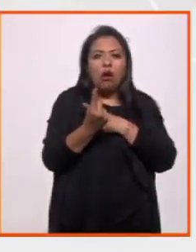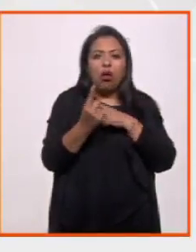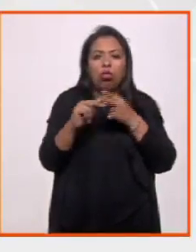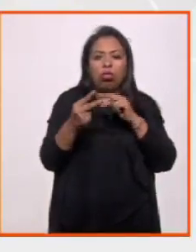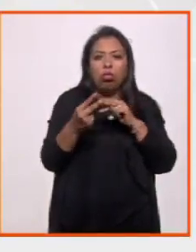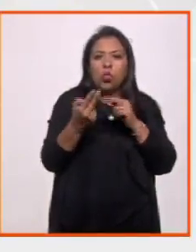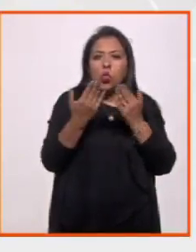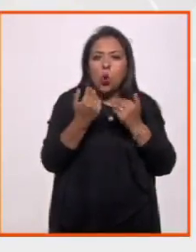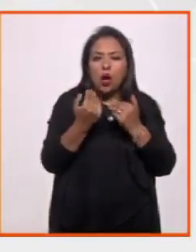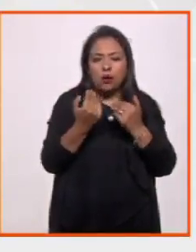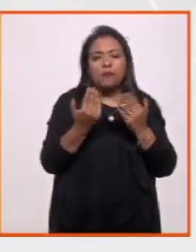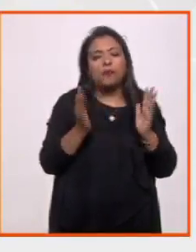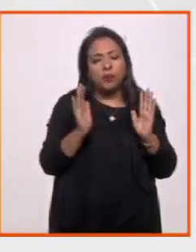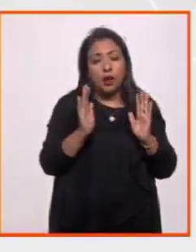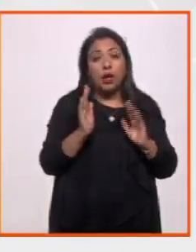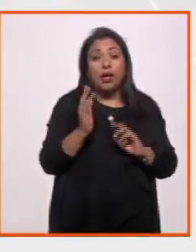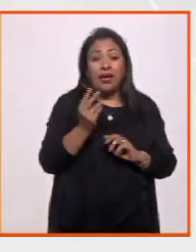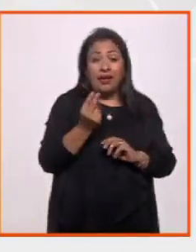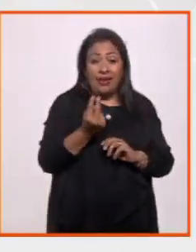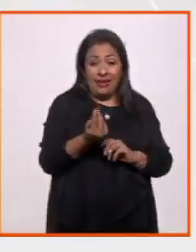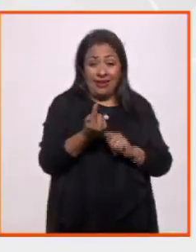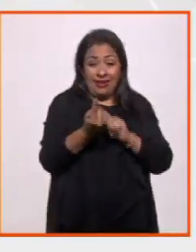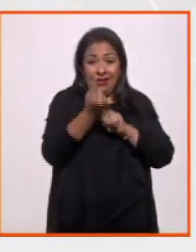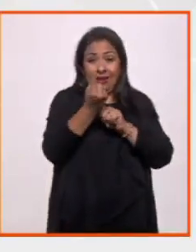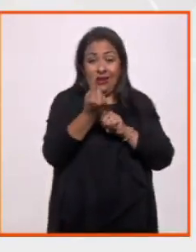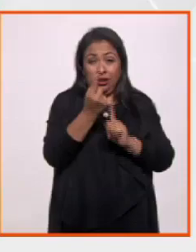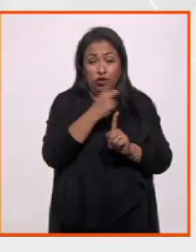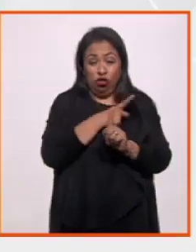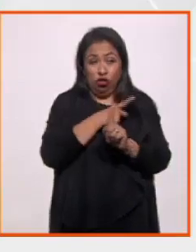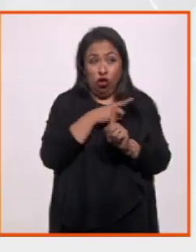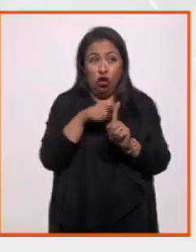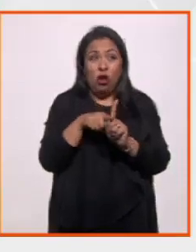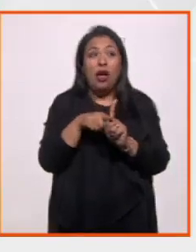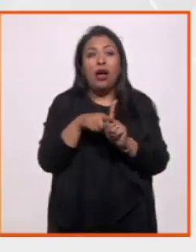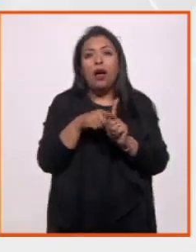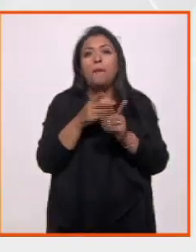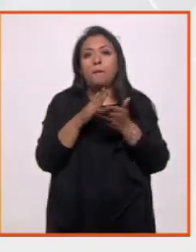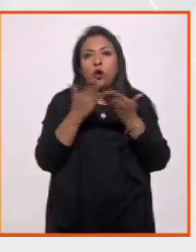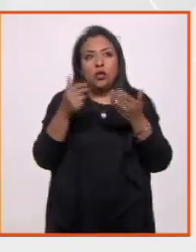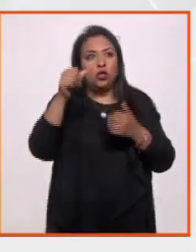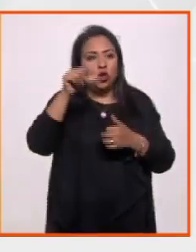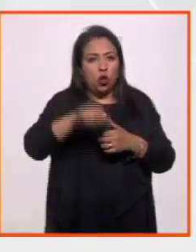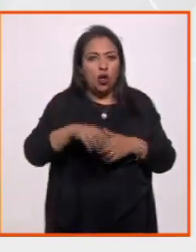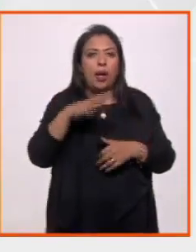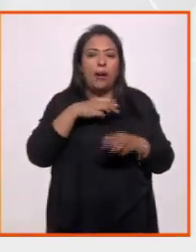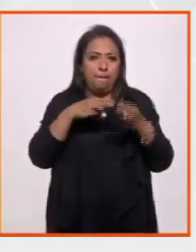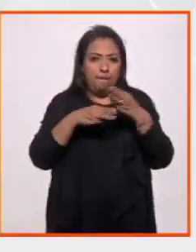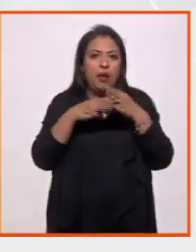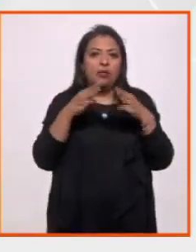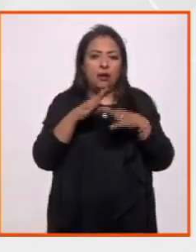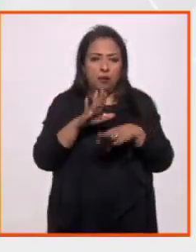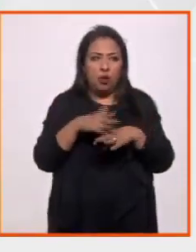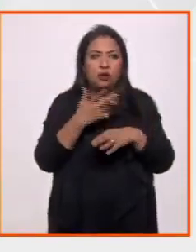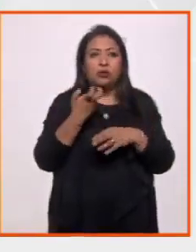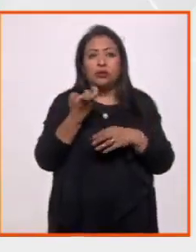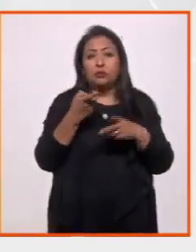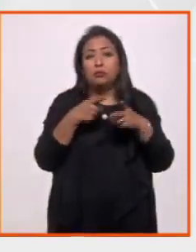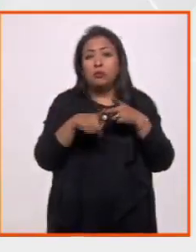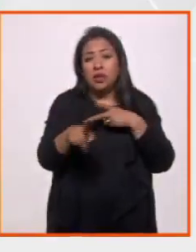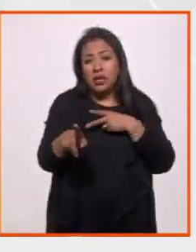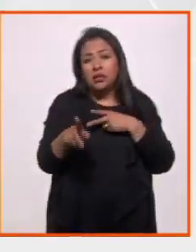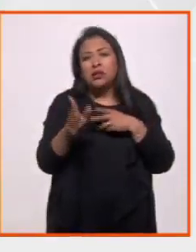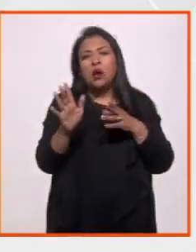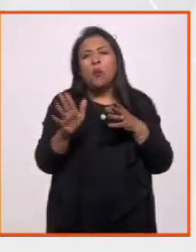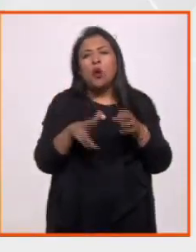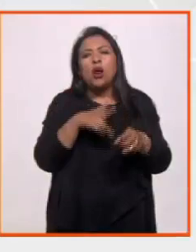antipartícula. Afortunadamente es de esas partículas que no tenían sus antis que estamos aquí, que está hecha la materia. Y desde ese momento la materia